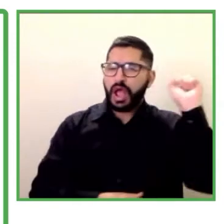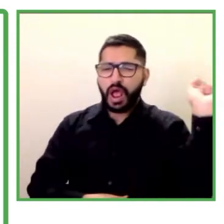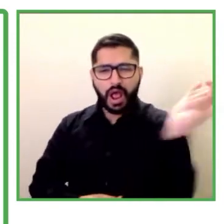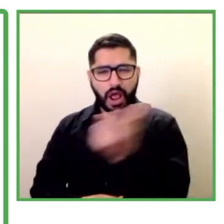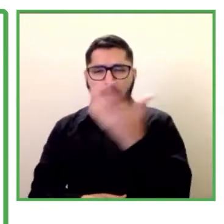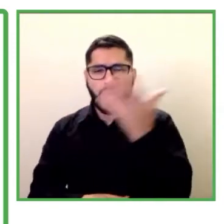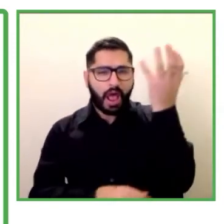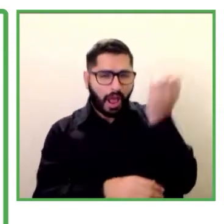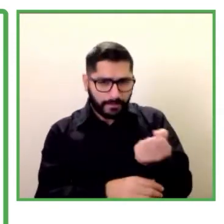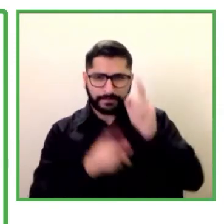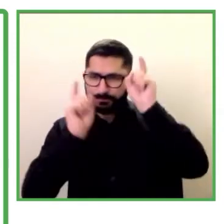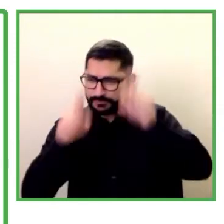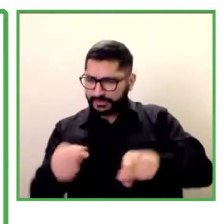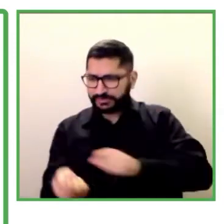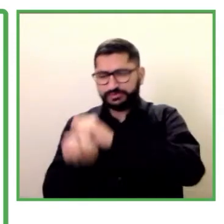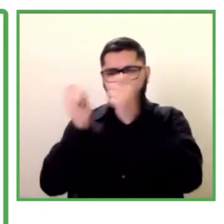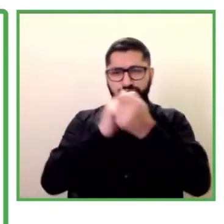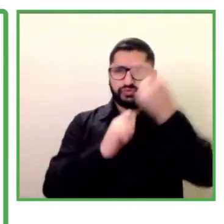incluyentes